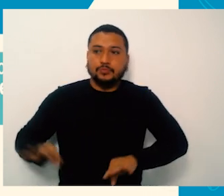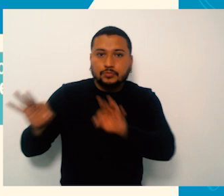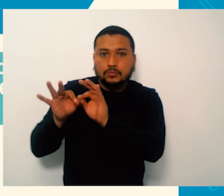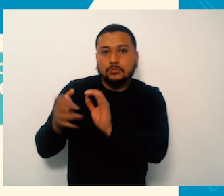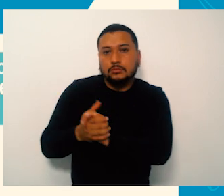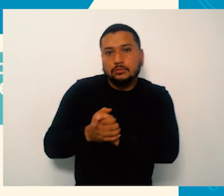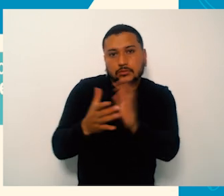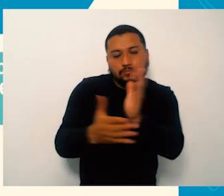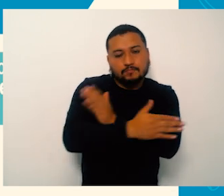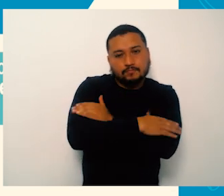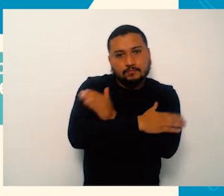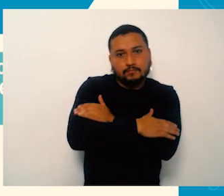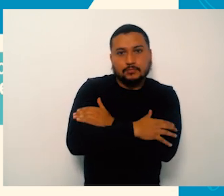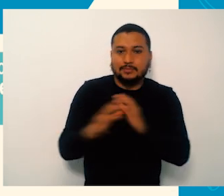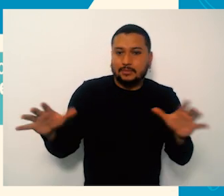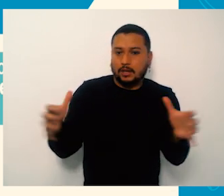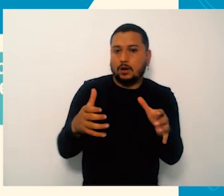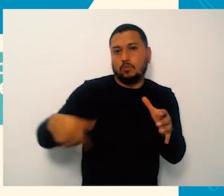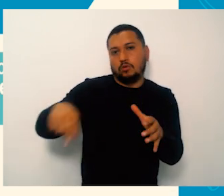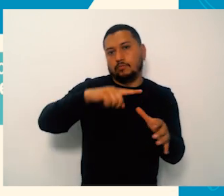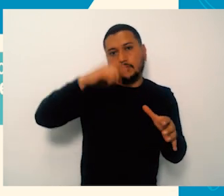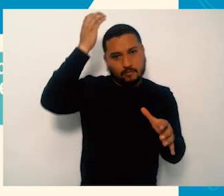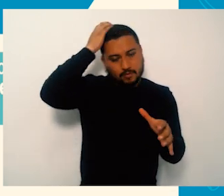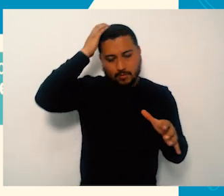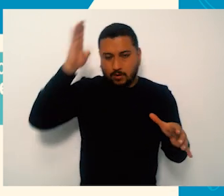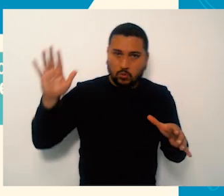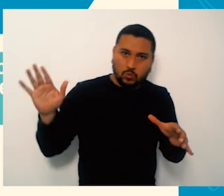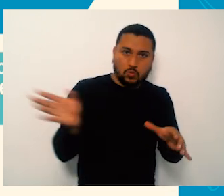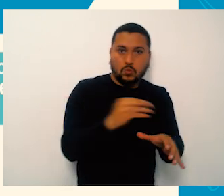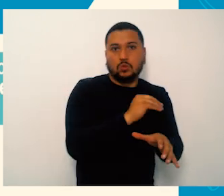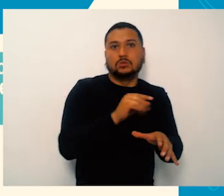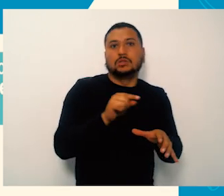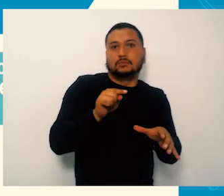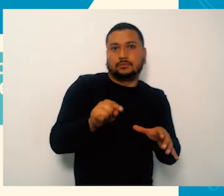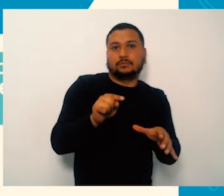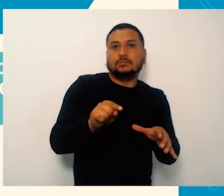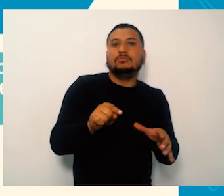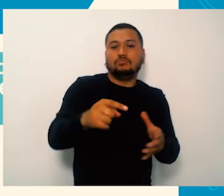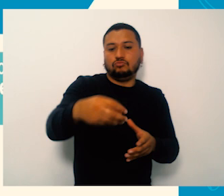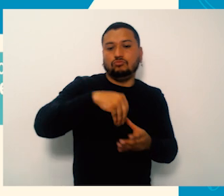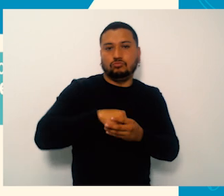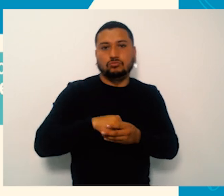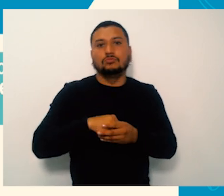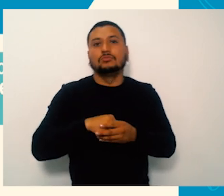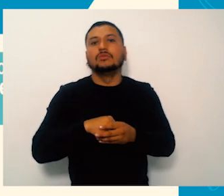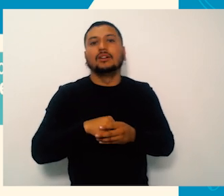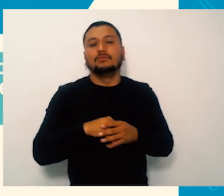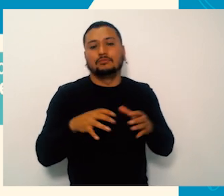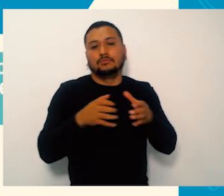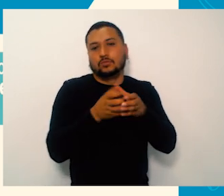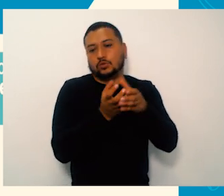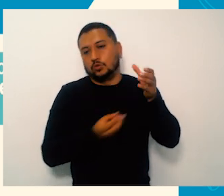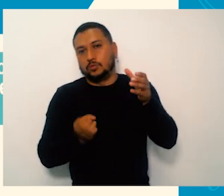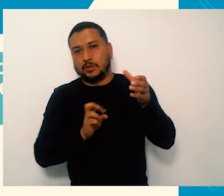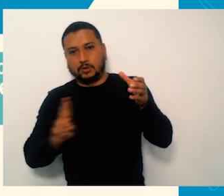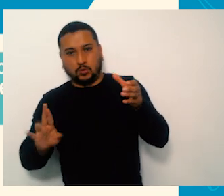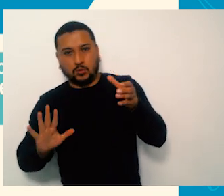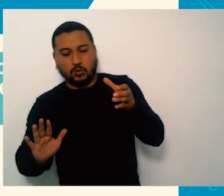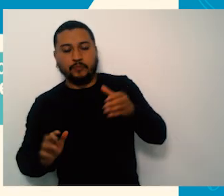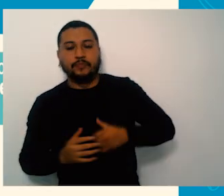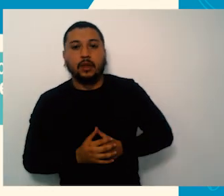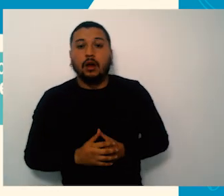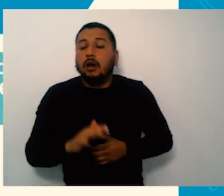participación social de la subred. Fortalecer el desarrollo de telemedicina en esta sede, en Manuela,